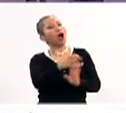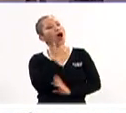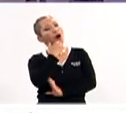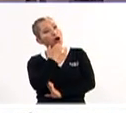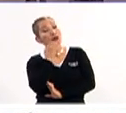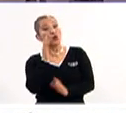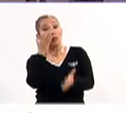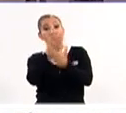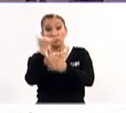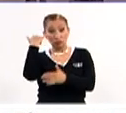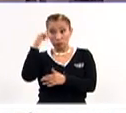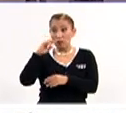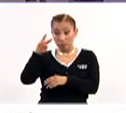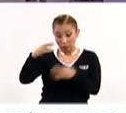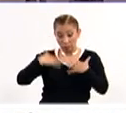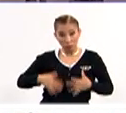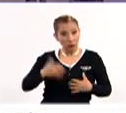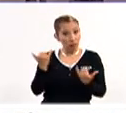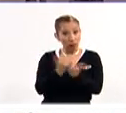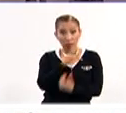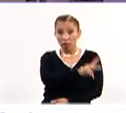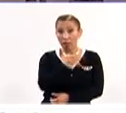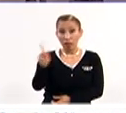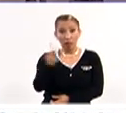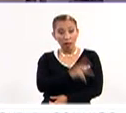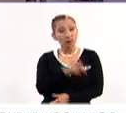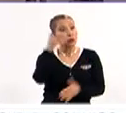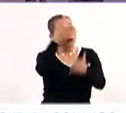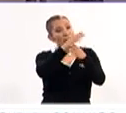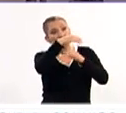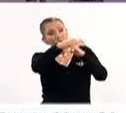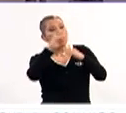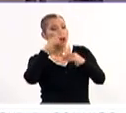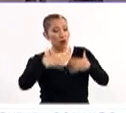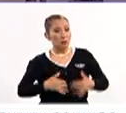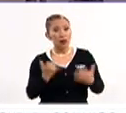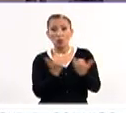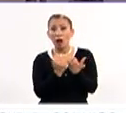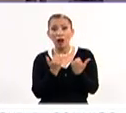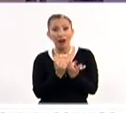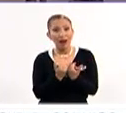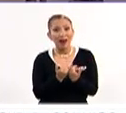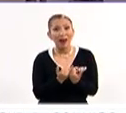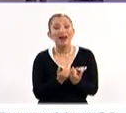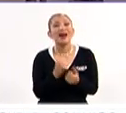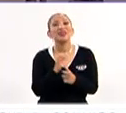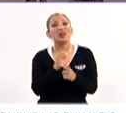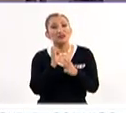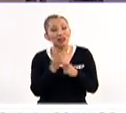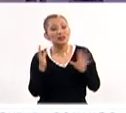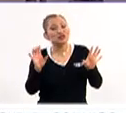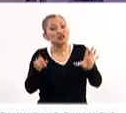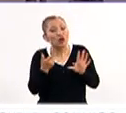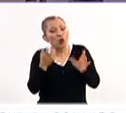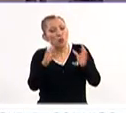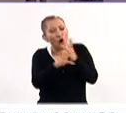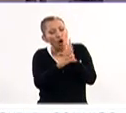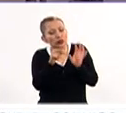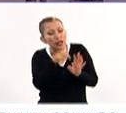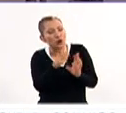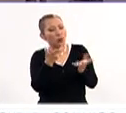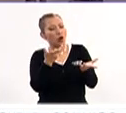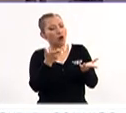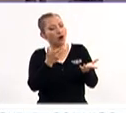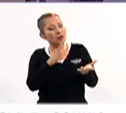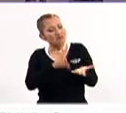Tú te vas a Yucatán y ves esos trajes. Tú te vas al desierto y ves estos trajes. Entonces, realmente son pequeñas cosas que te